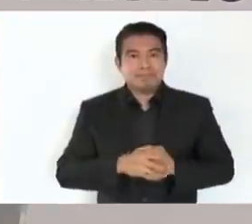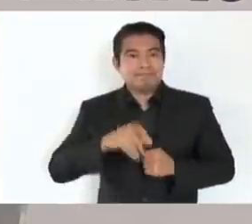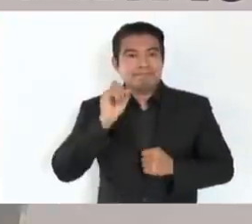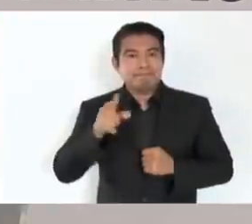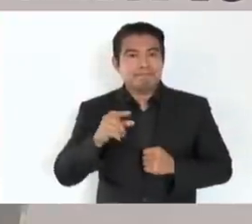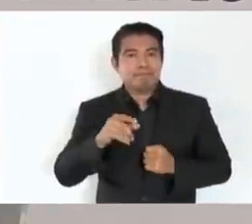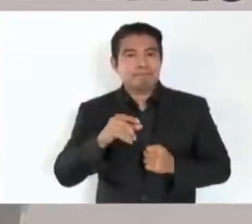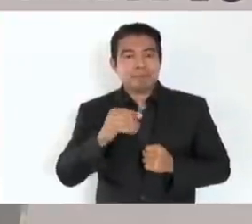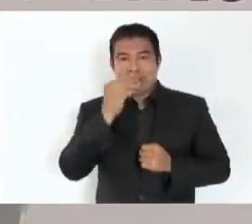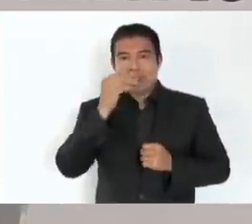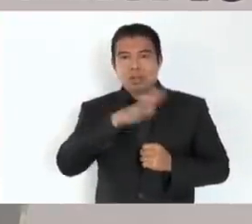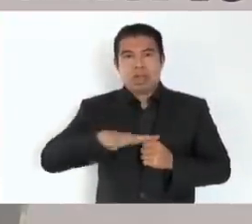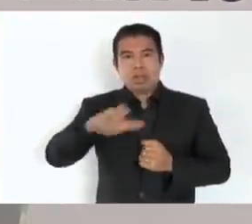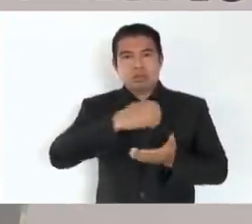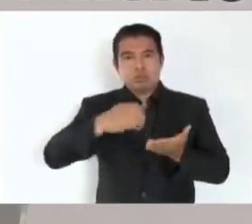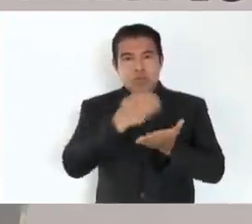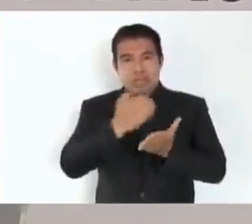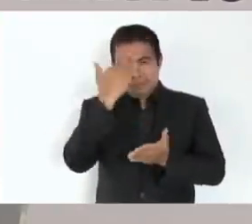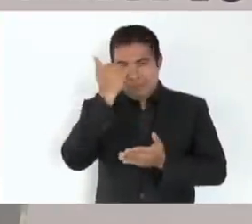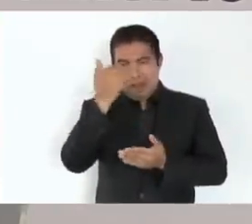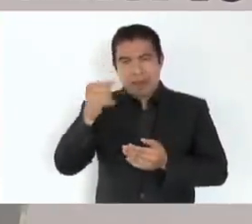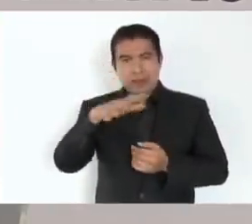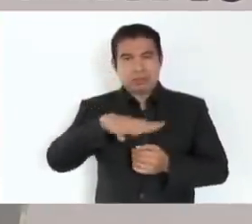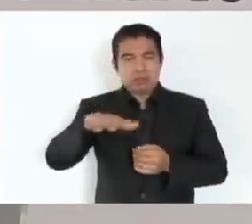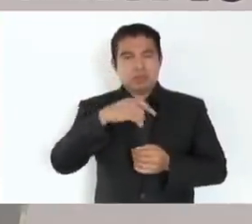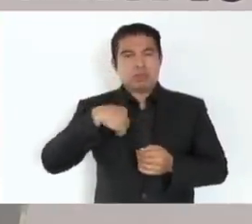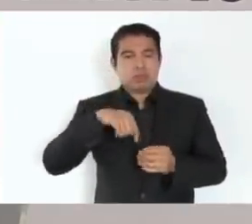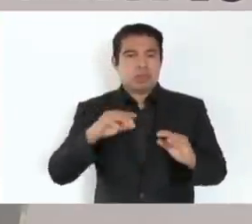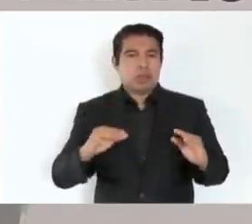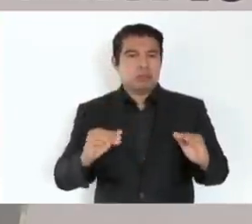ciudades mayas, para los centros arqueológicos.